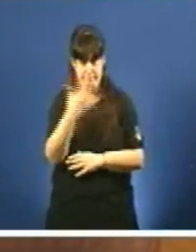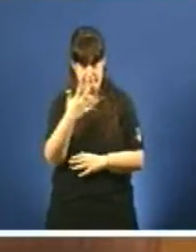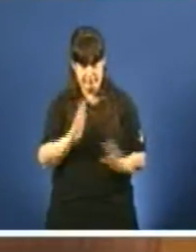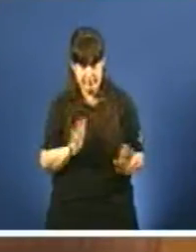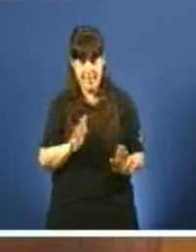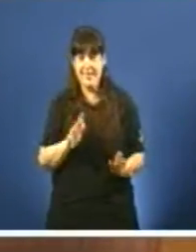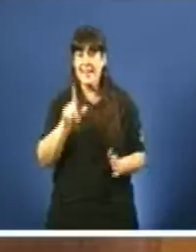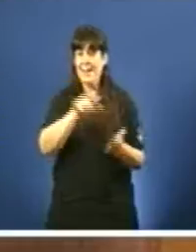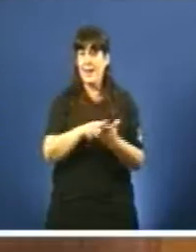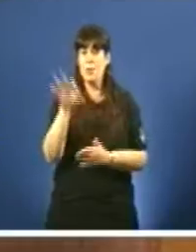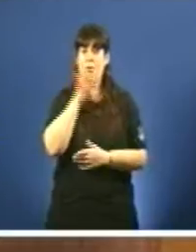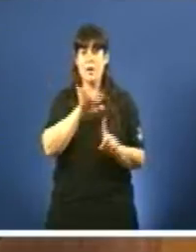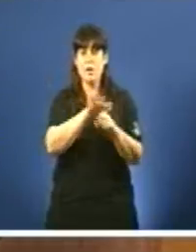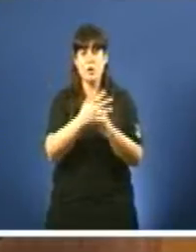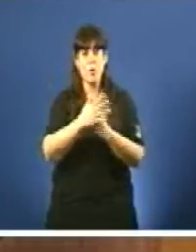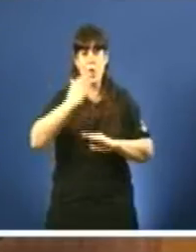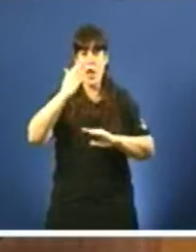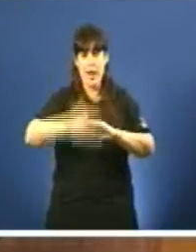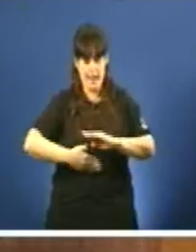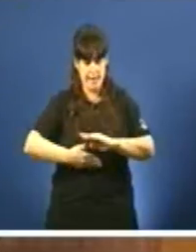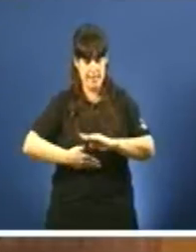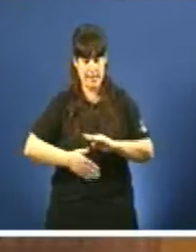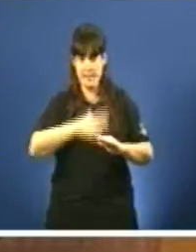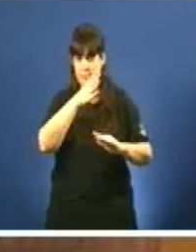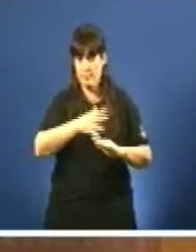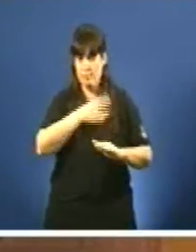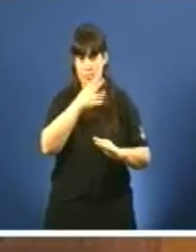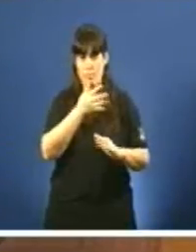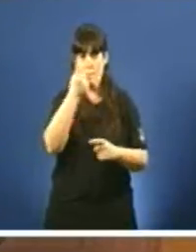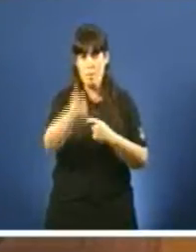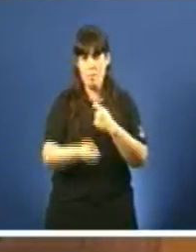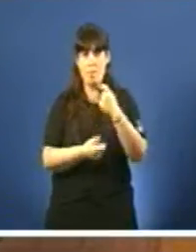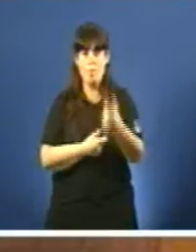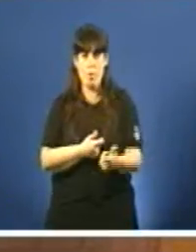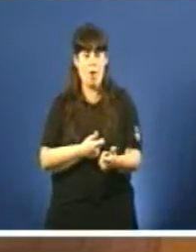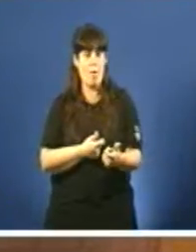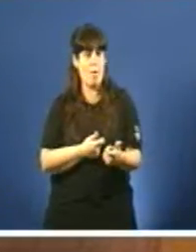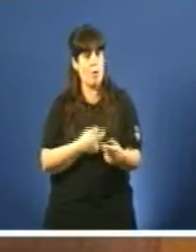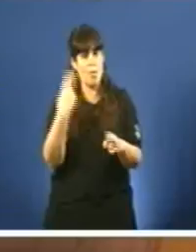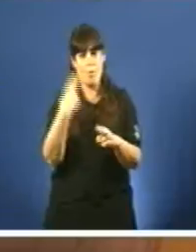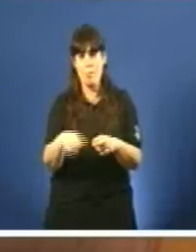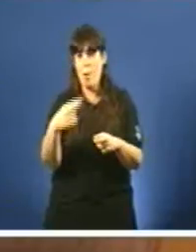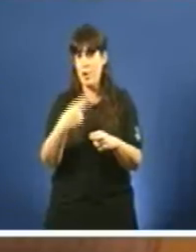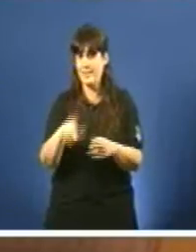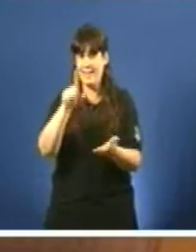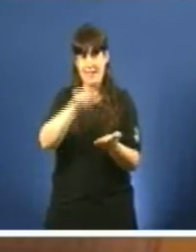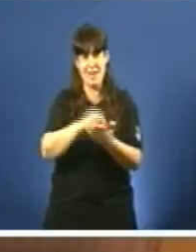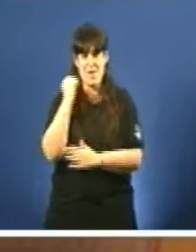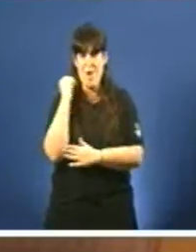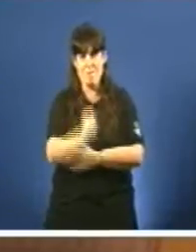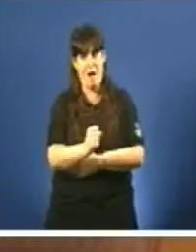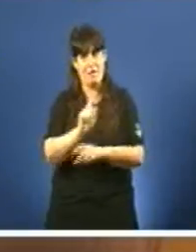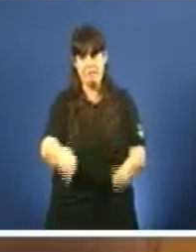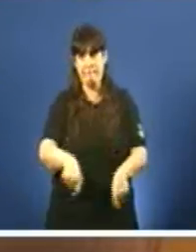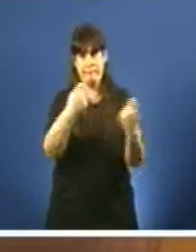Existe un clamor social exixindo o fin das súas políticas lingüicidas. Clamor o que tamén se sumaron